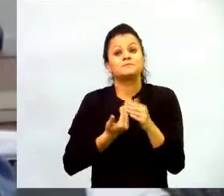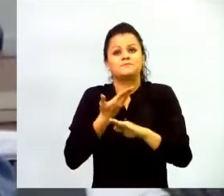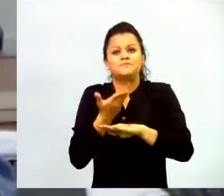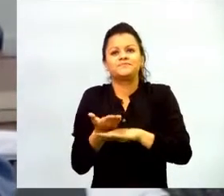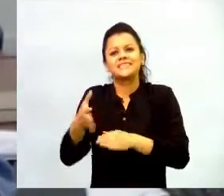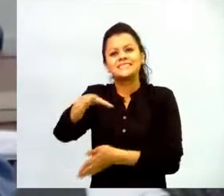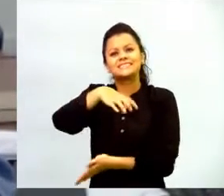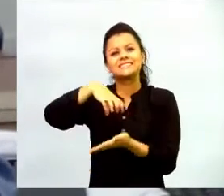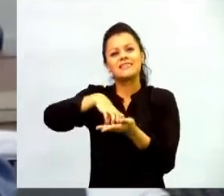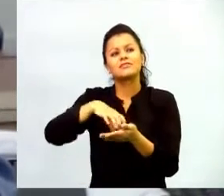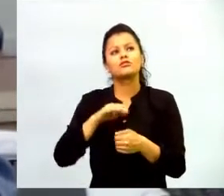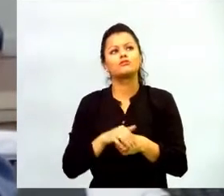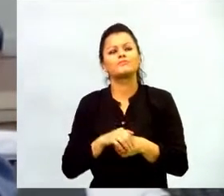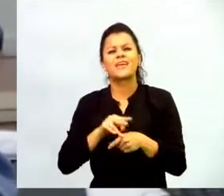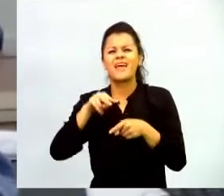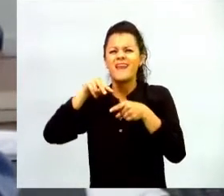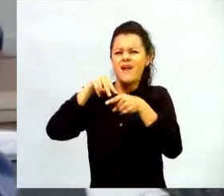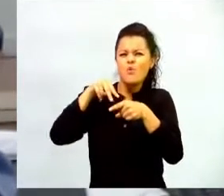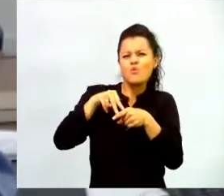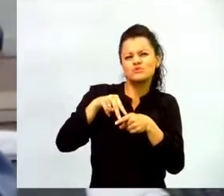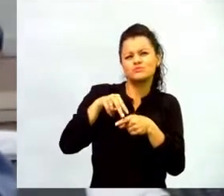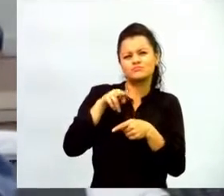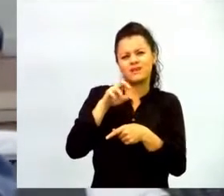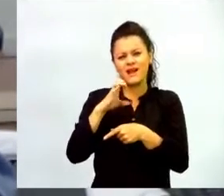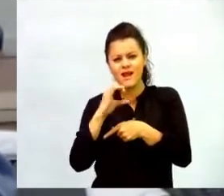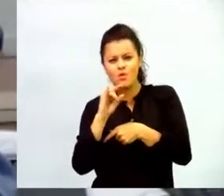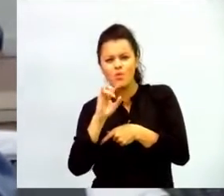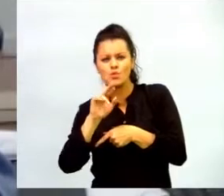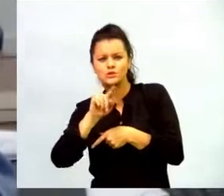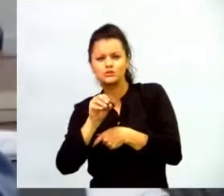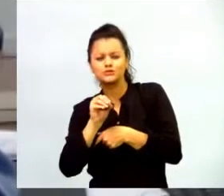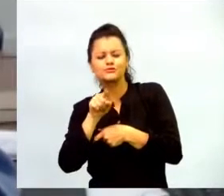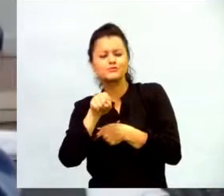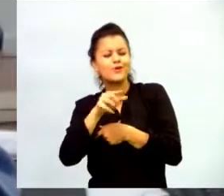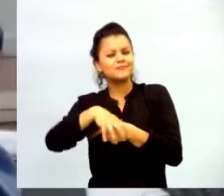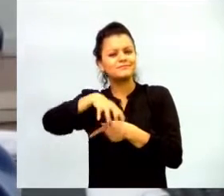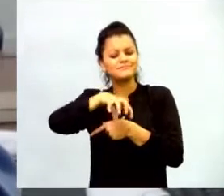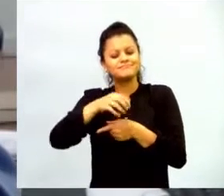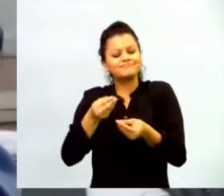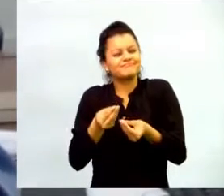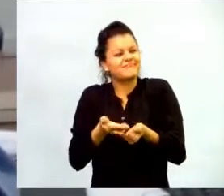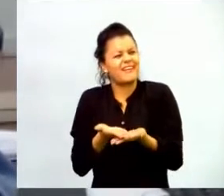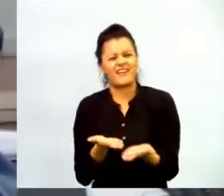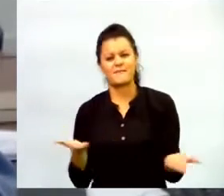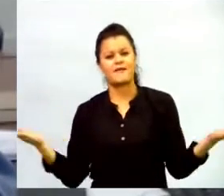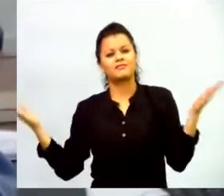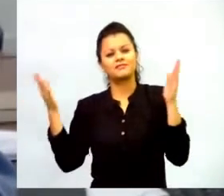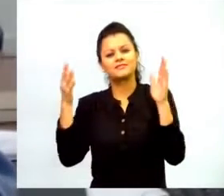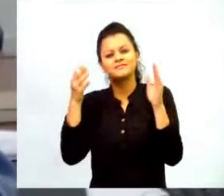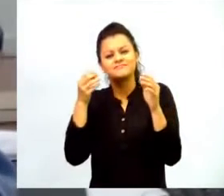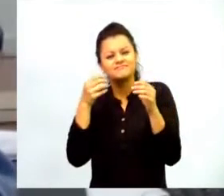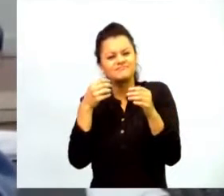Recursos es un repositorio de herramientas y contenidos donde los docentes van a encontrar